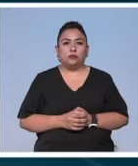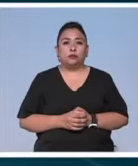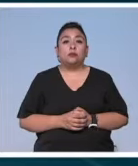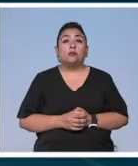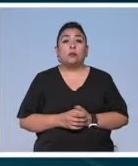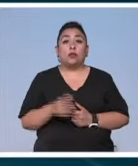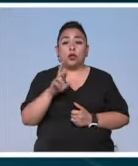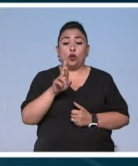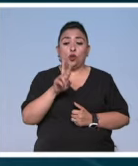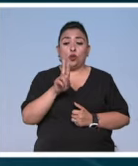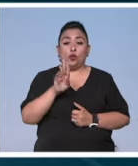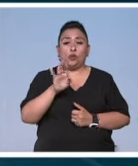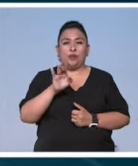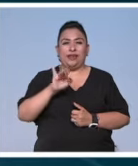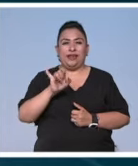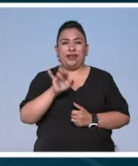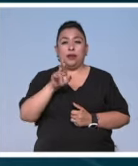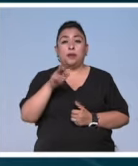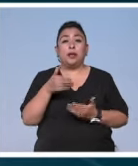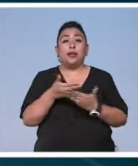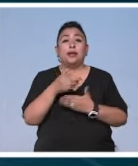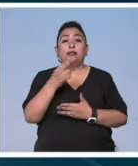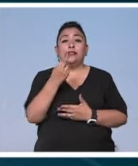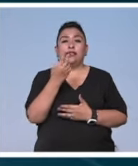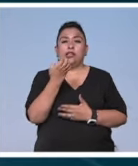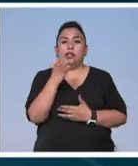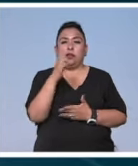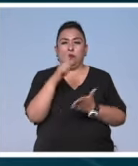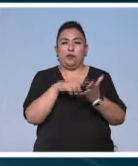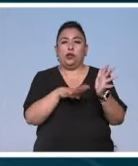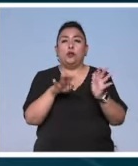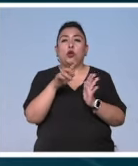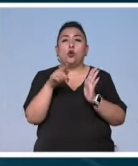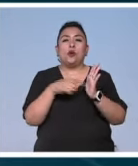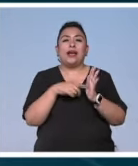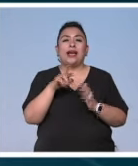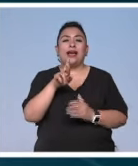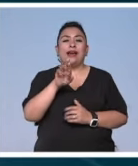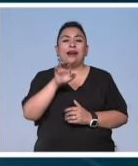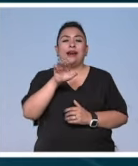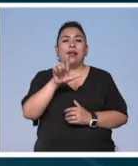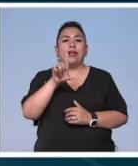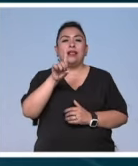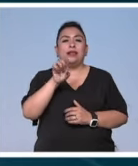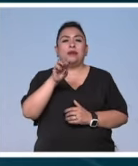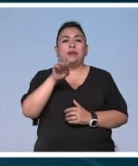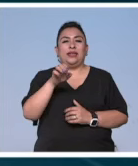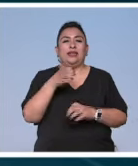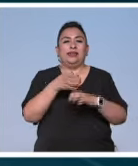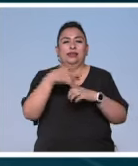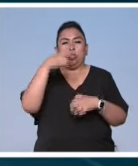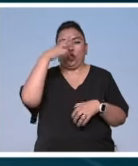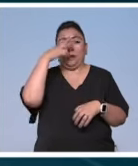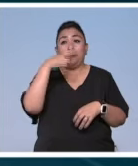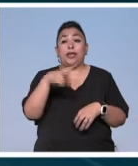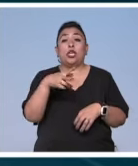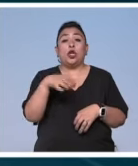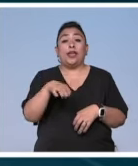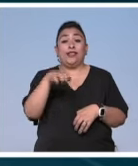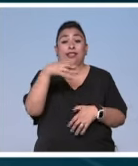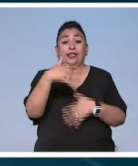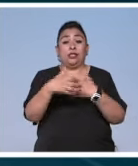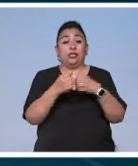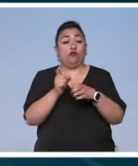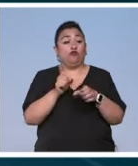Rubén Jaramillo nació el 25 de enero de 1900 en Real de Minas Zacualpan Estado de México a los 15 años se